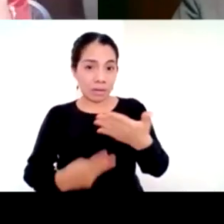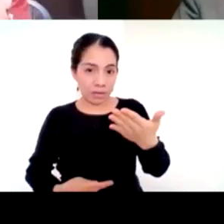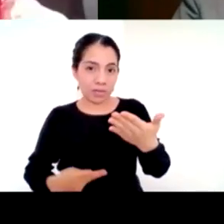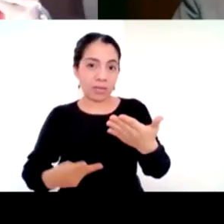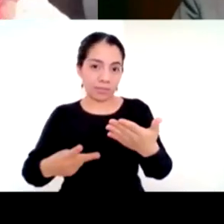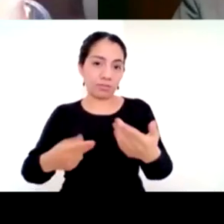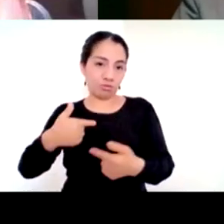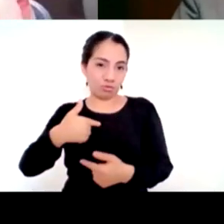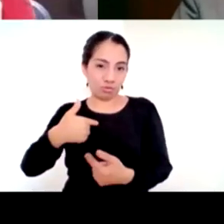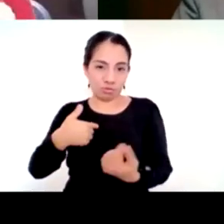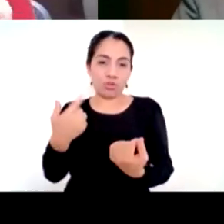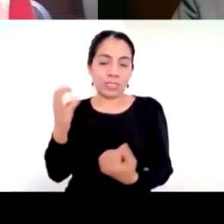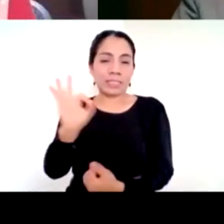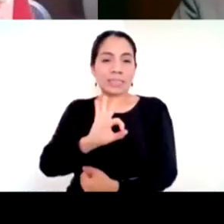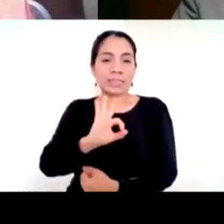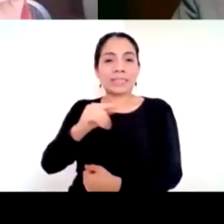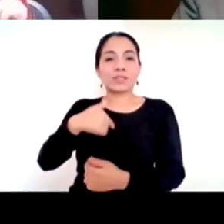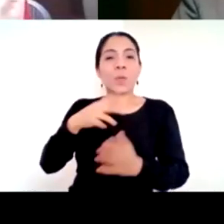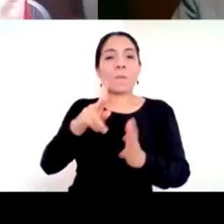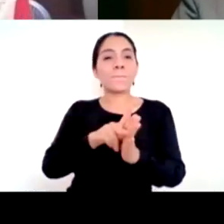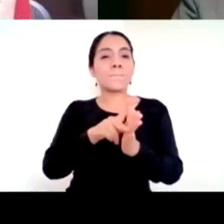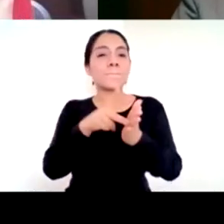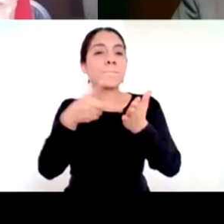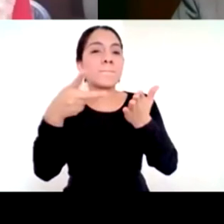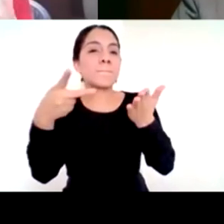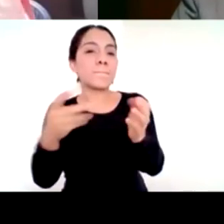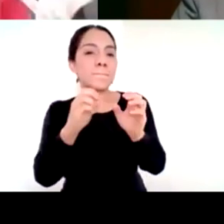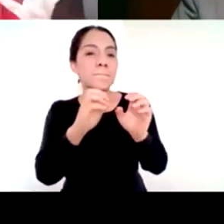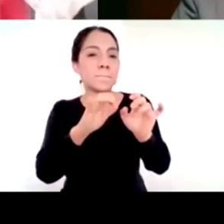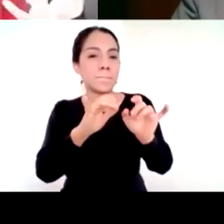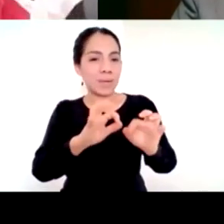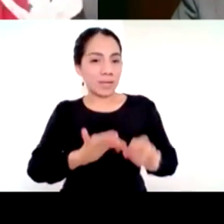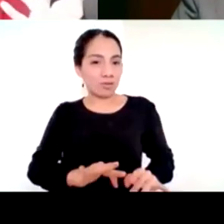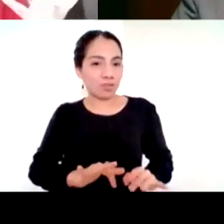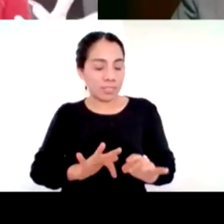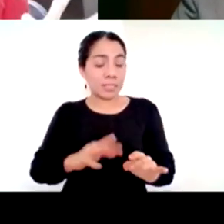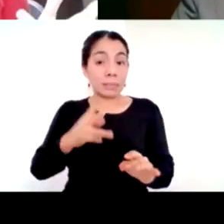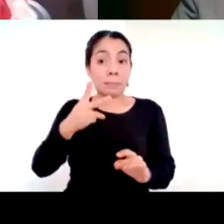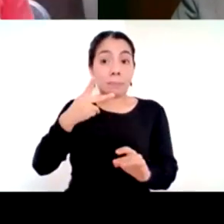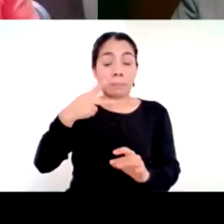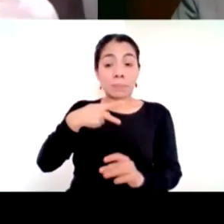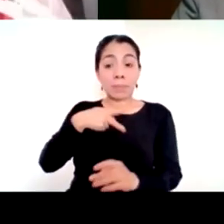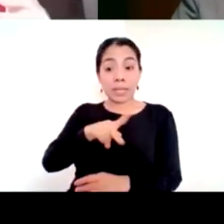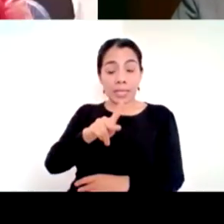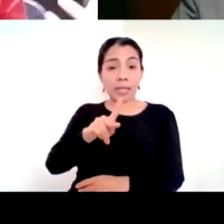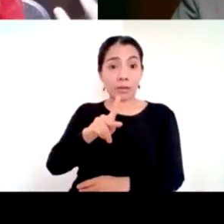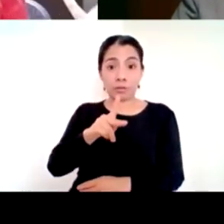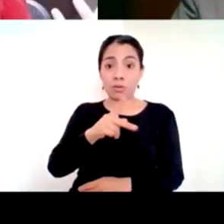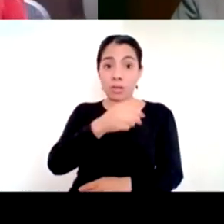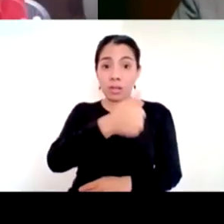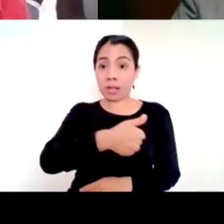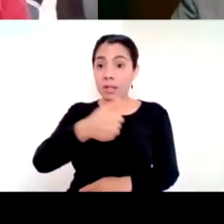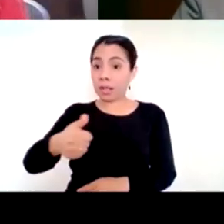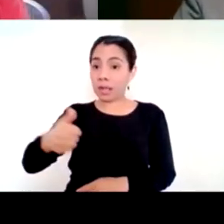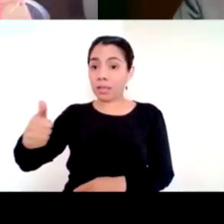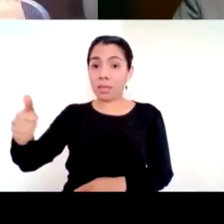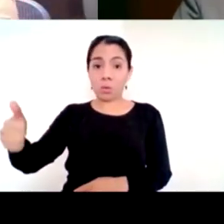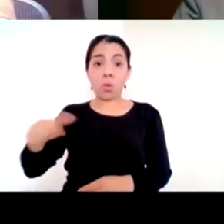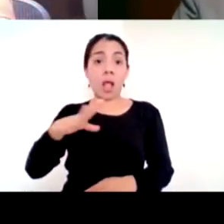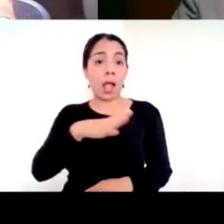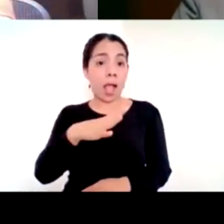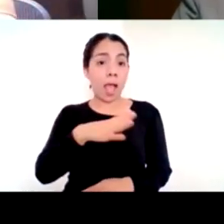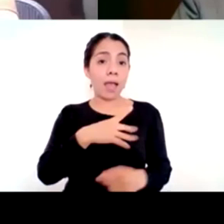ende hasta meto la meto la grilla pero este panel está conformado por distintos colores políticos